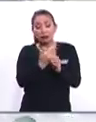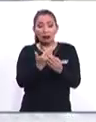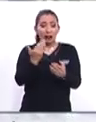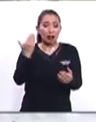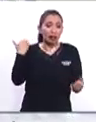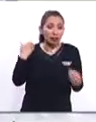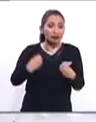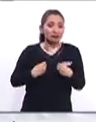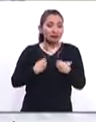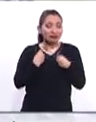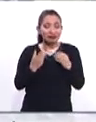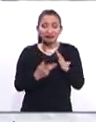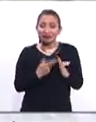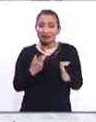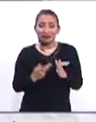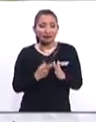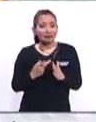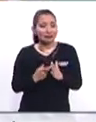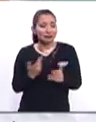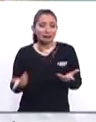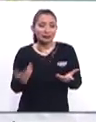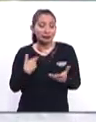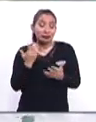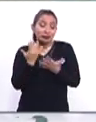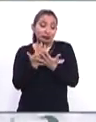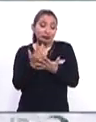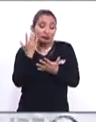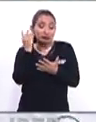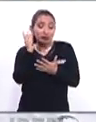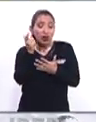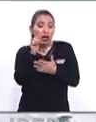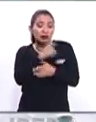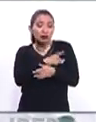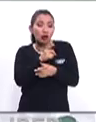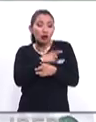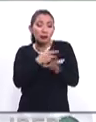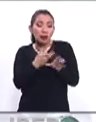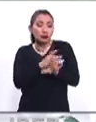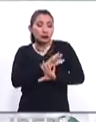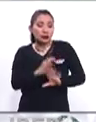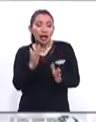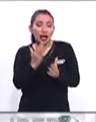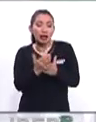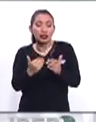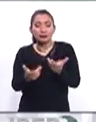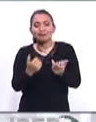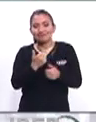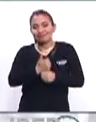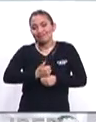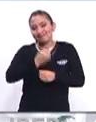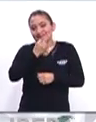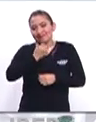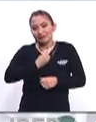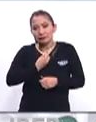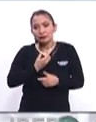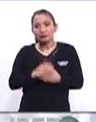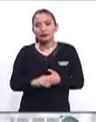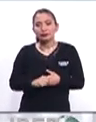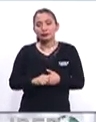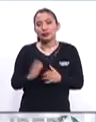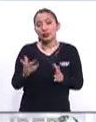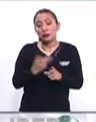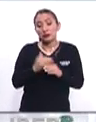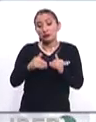pasó persiste y pues esperemos que sea solo lo que sucedió hoy, y que lastimosamente fue esto, y